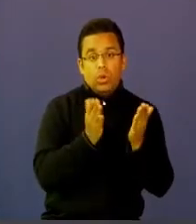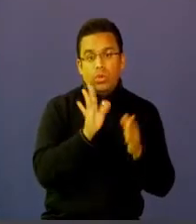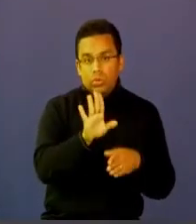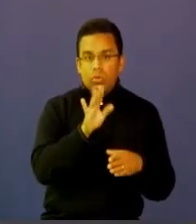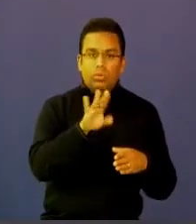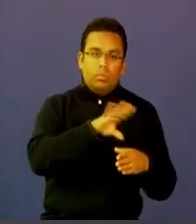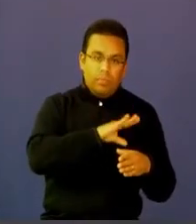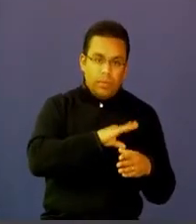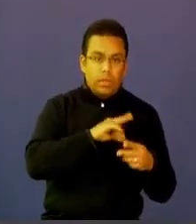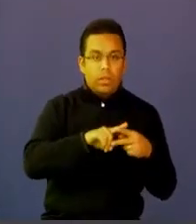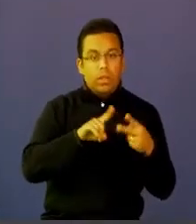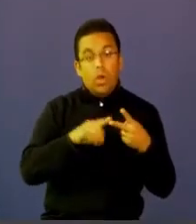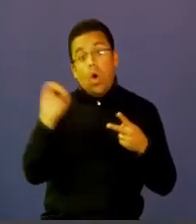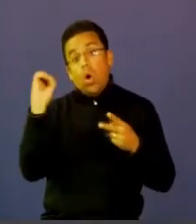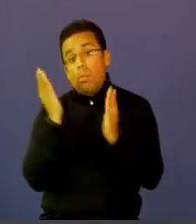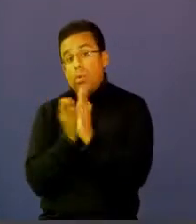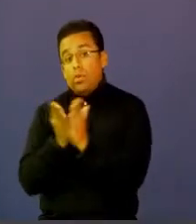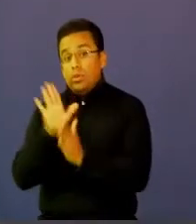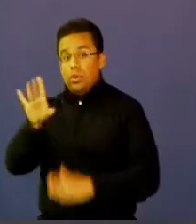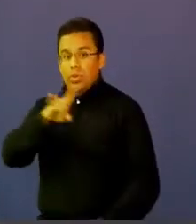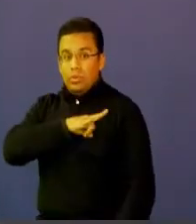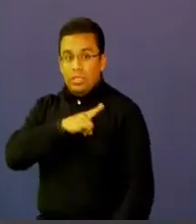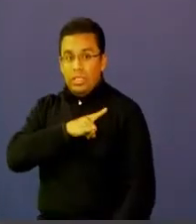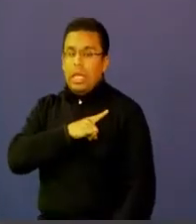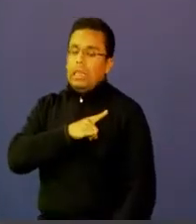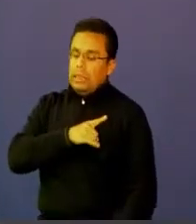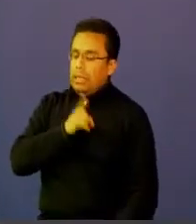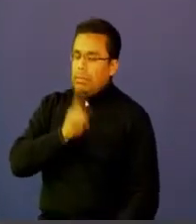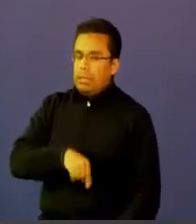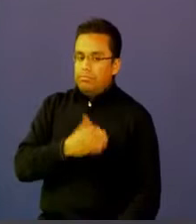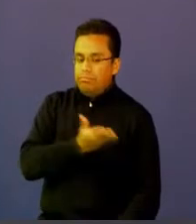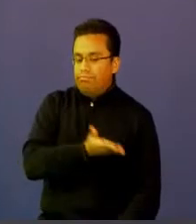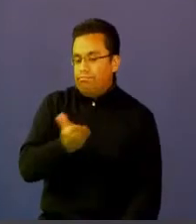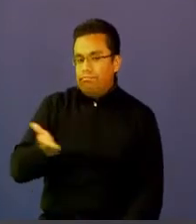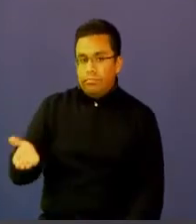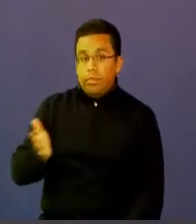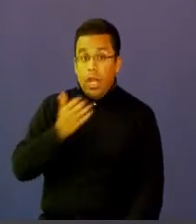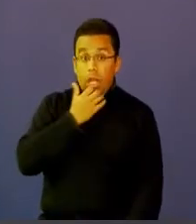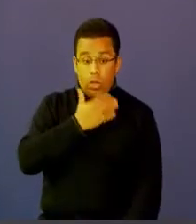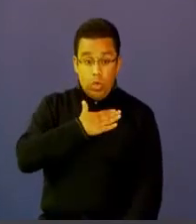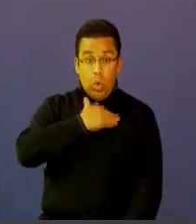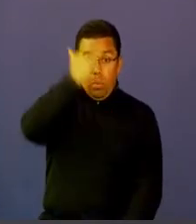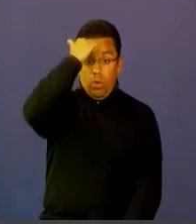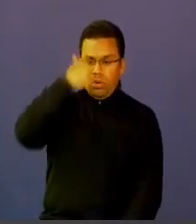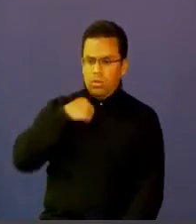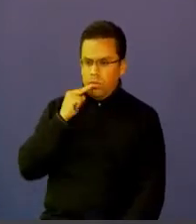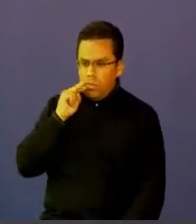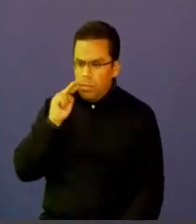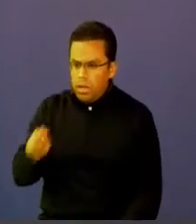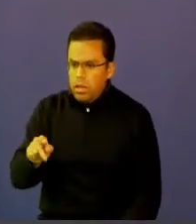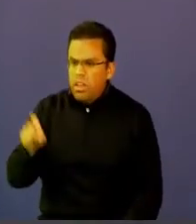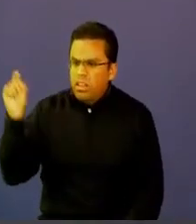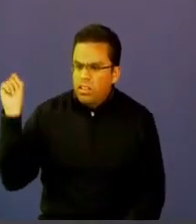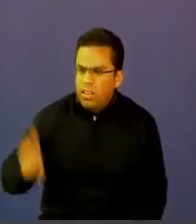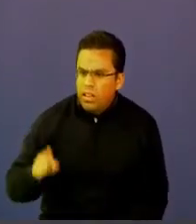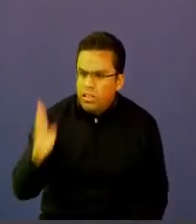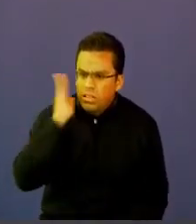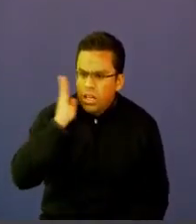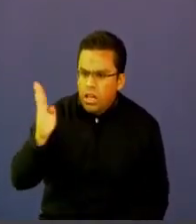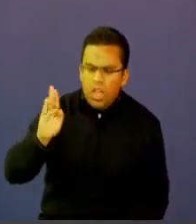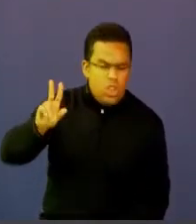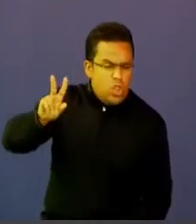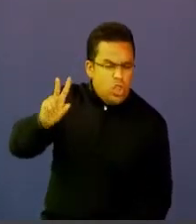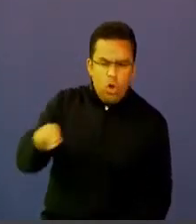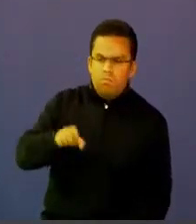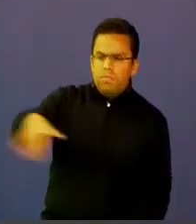tiene que enfrentar hoy en día. Esto quiere decir que el profesor definitivamente ya no puede negarse la necesidad de apropiar de